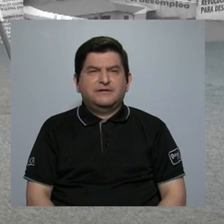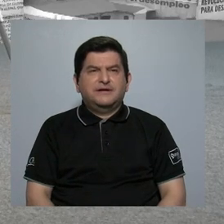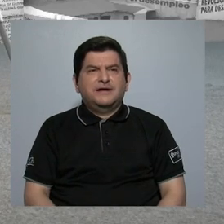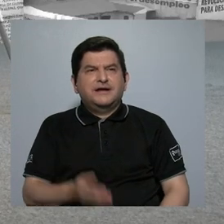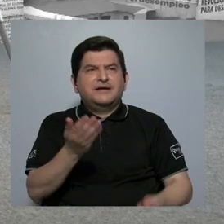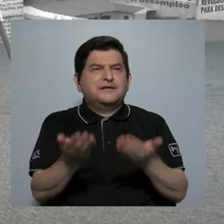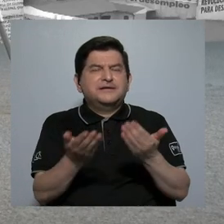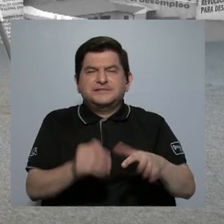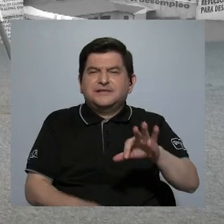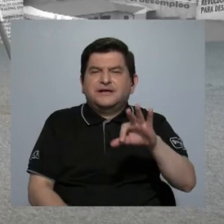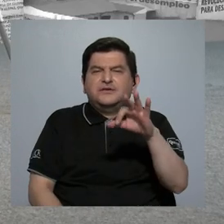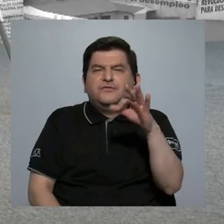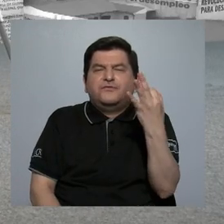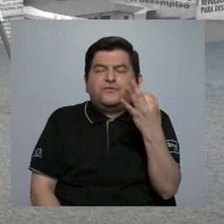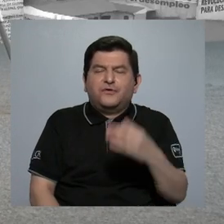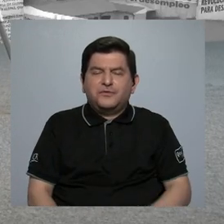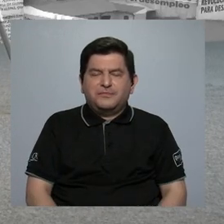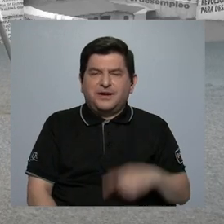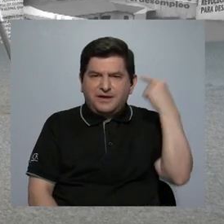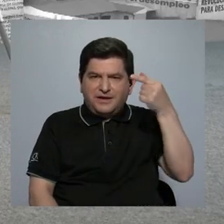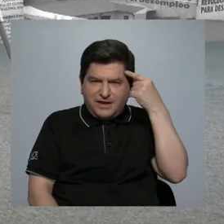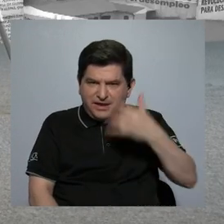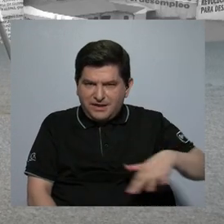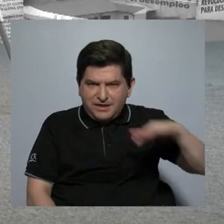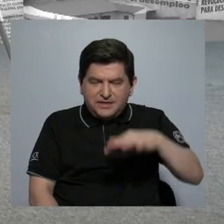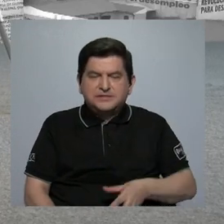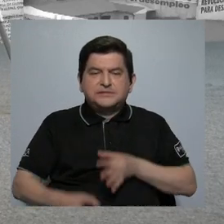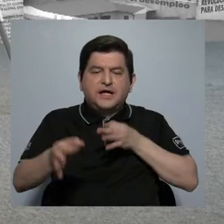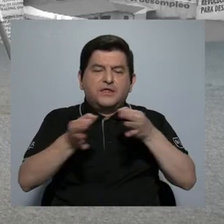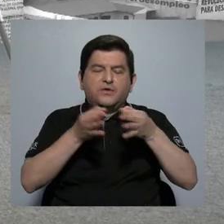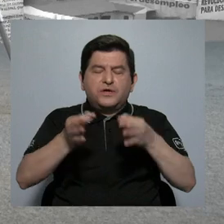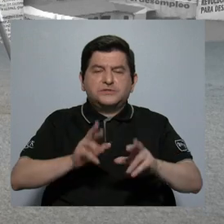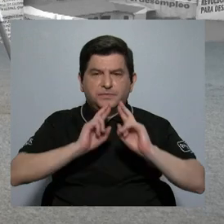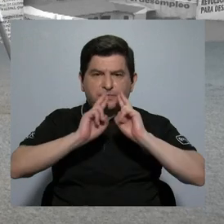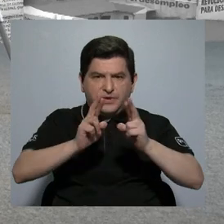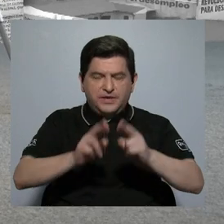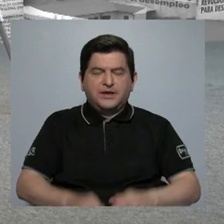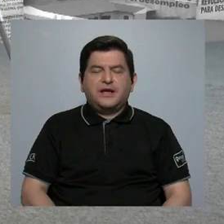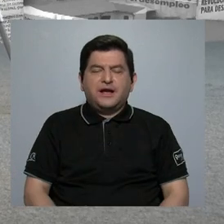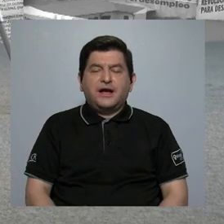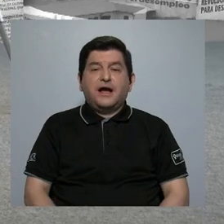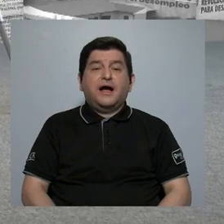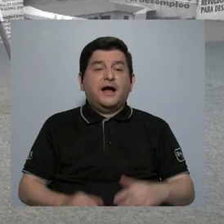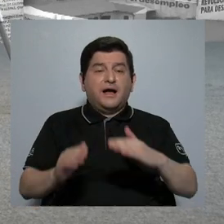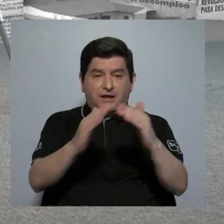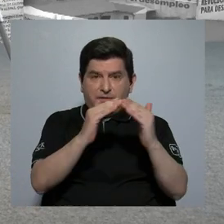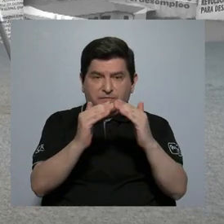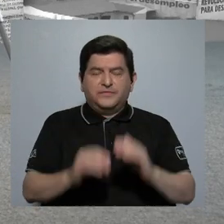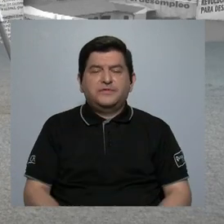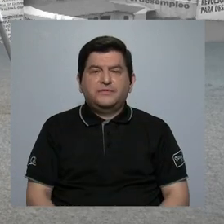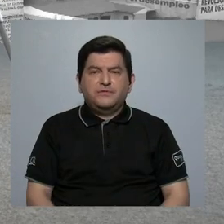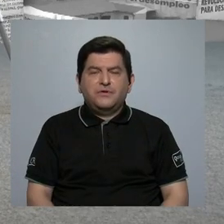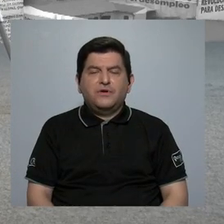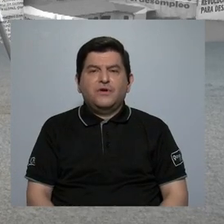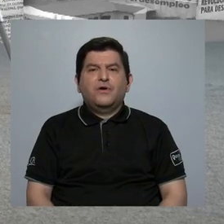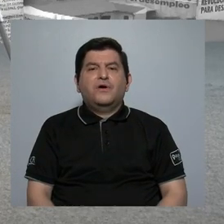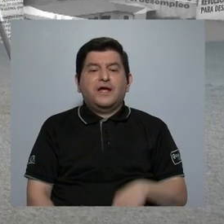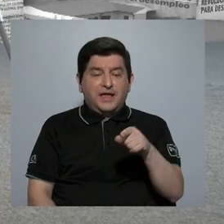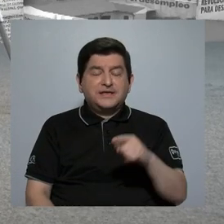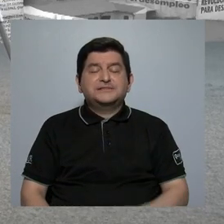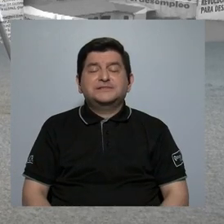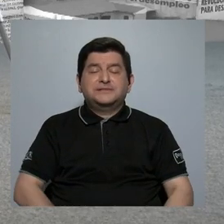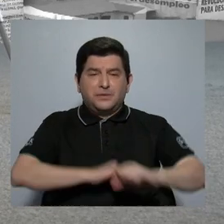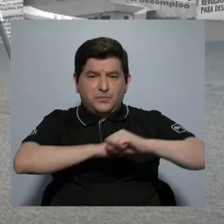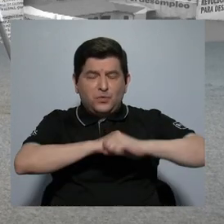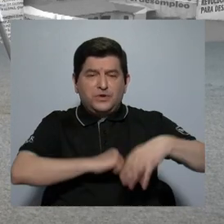forma del Estado de rendir cuentas a la sociedad. La publicidad oficial es una relación entre la sociedad y